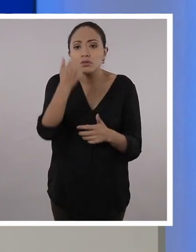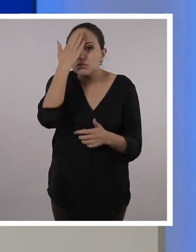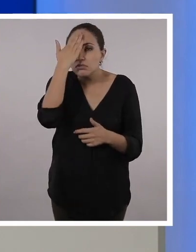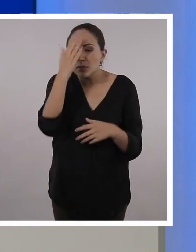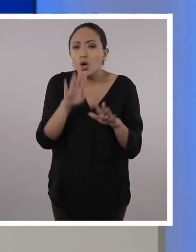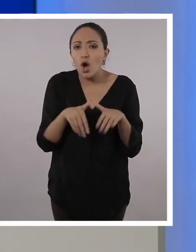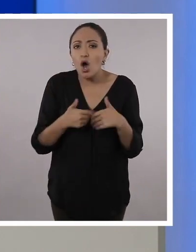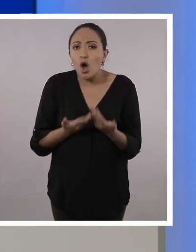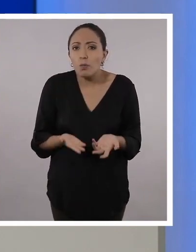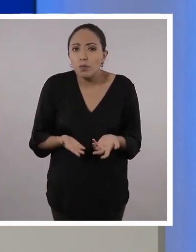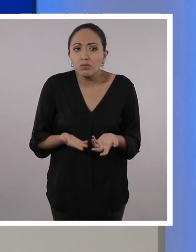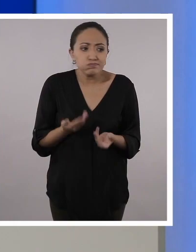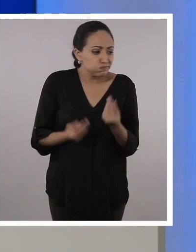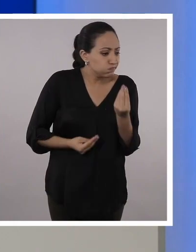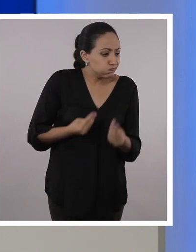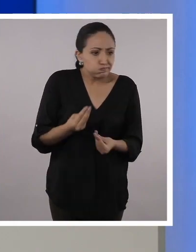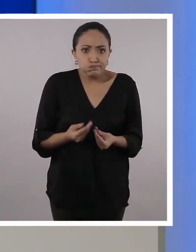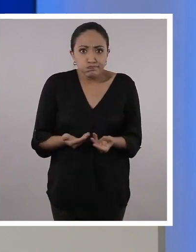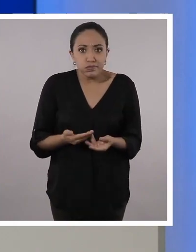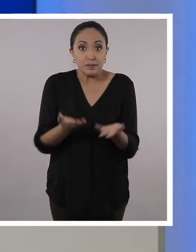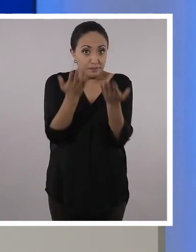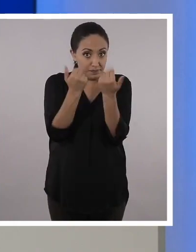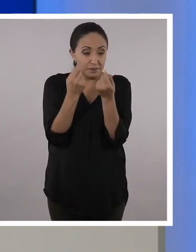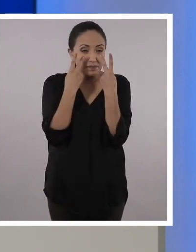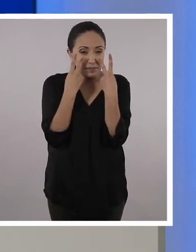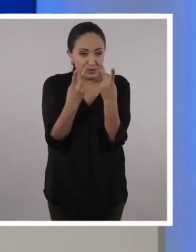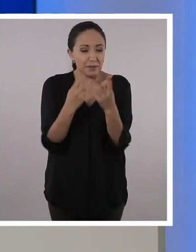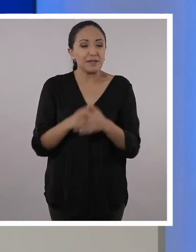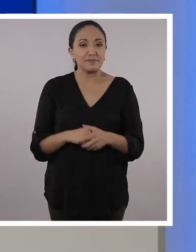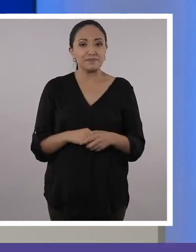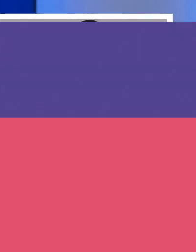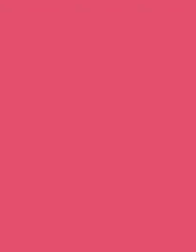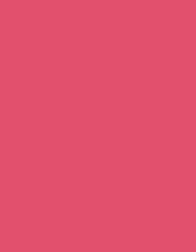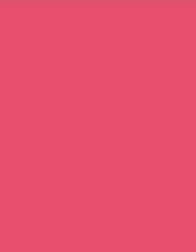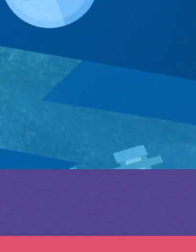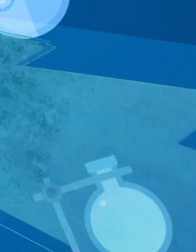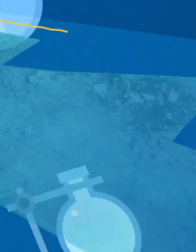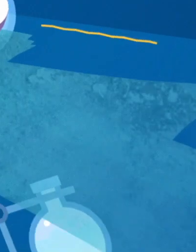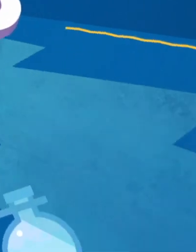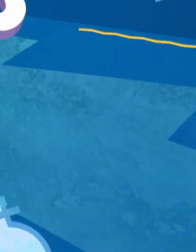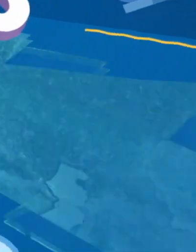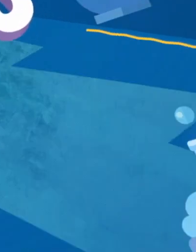cómo se produce esta lámpara y cómo hacerla. Acompáñenme. Veamos los materiales.